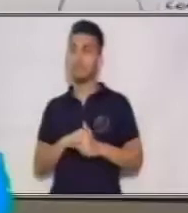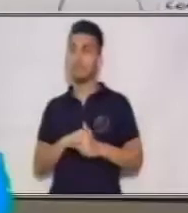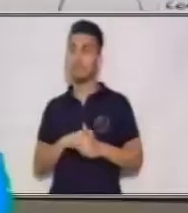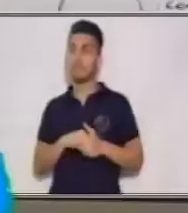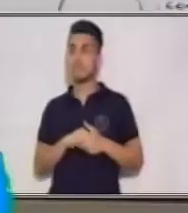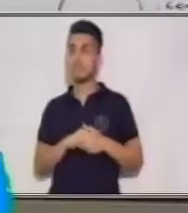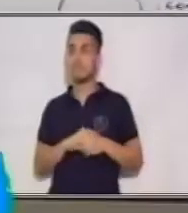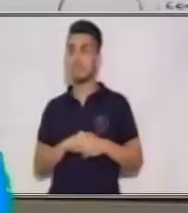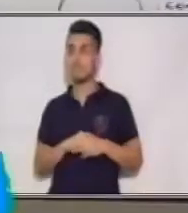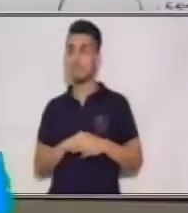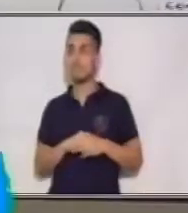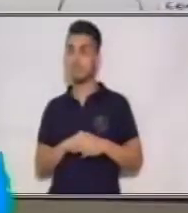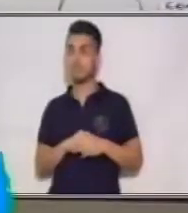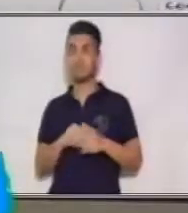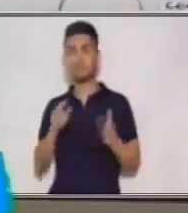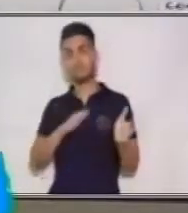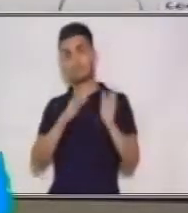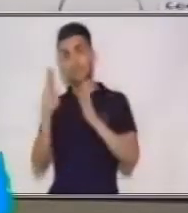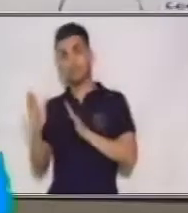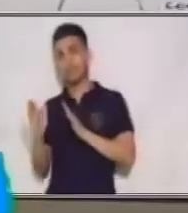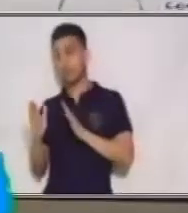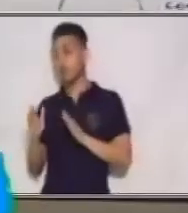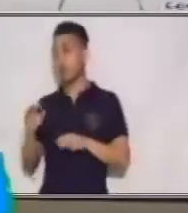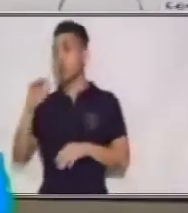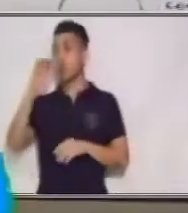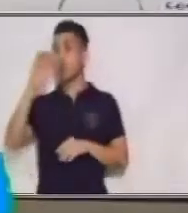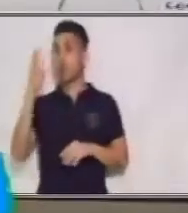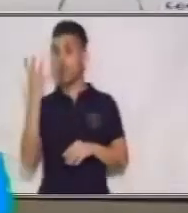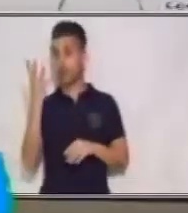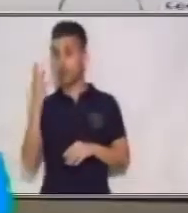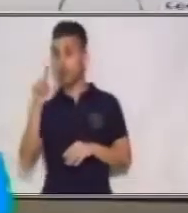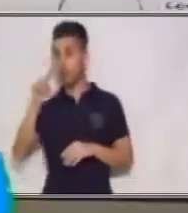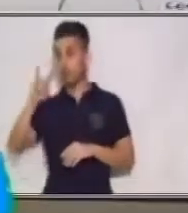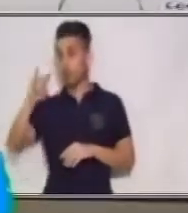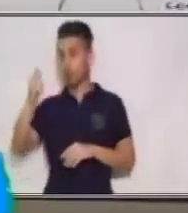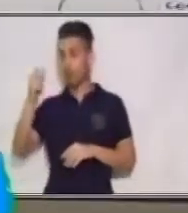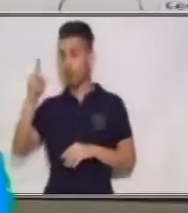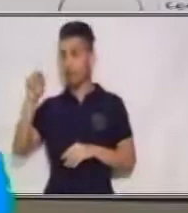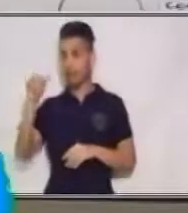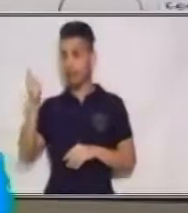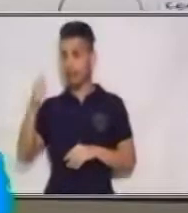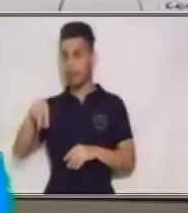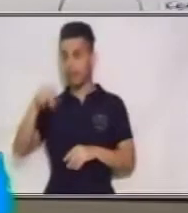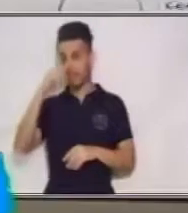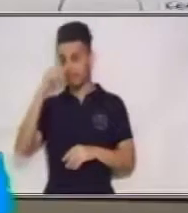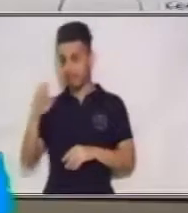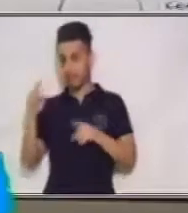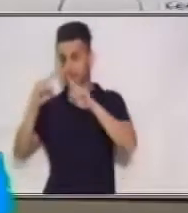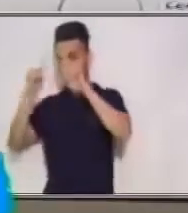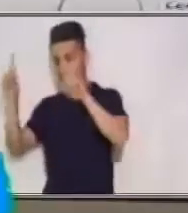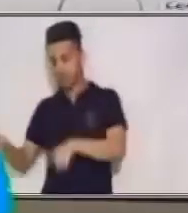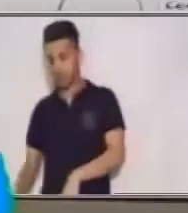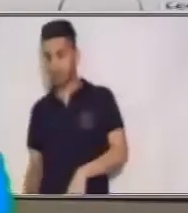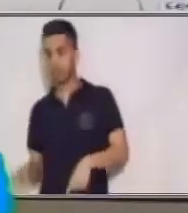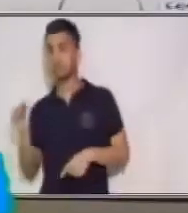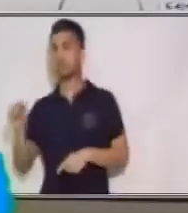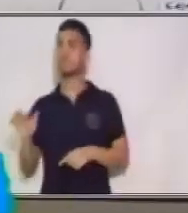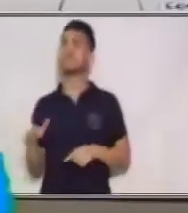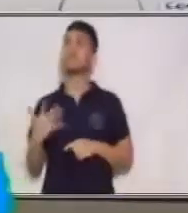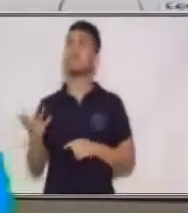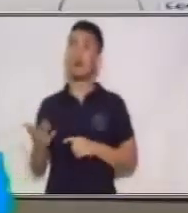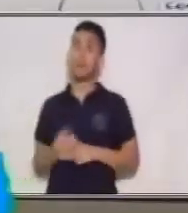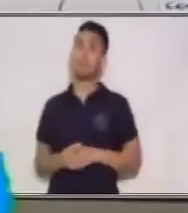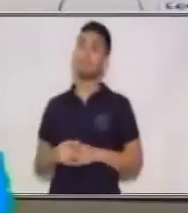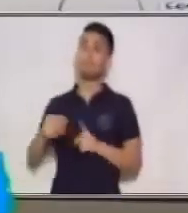Y en el cuarto cuadrante, en el cuarto cuadrante tenemos que están los